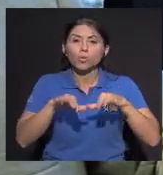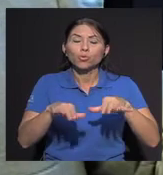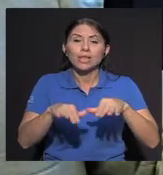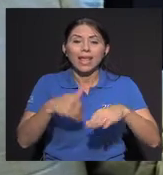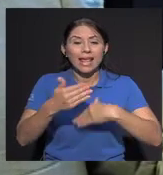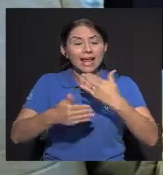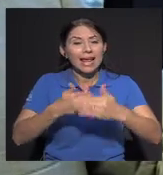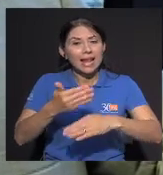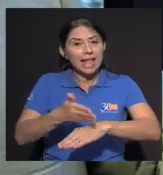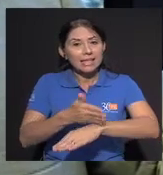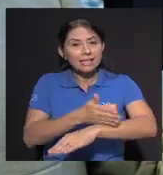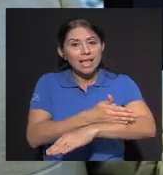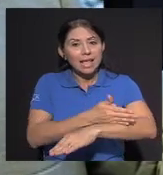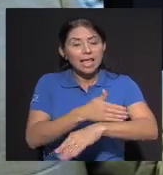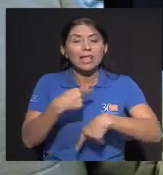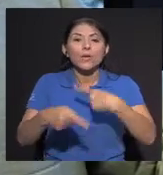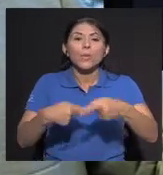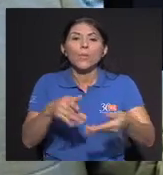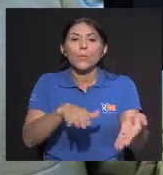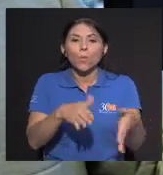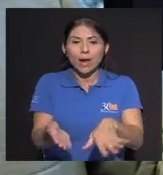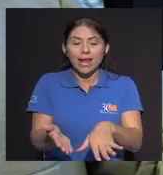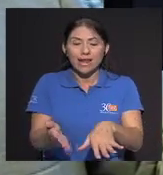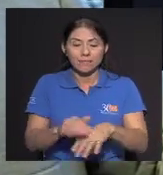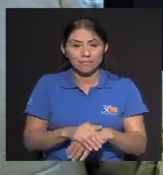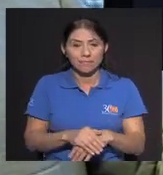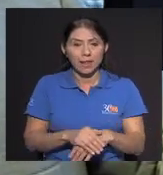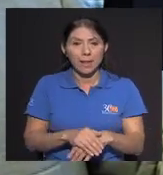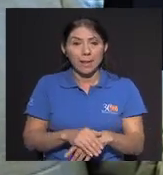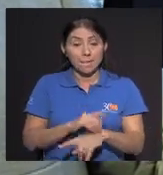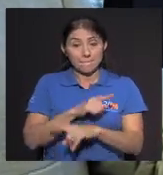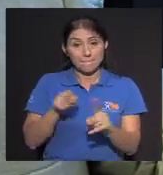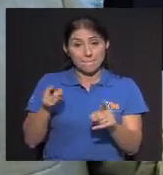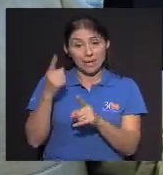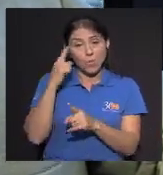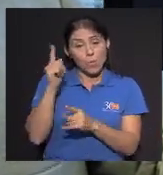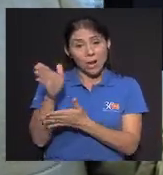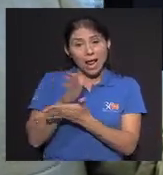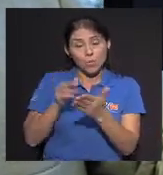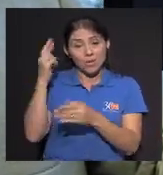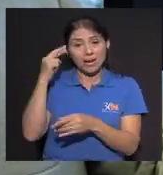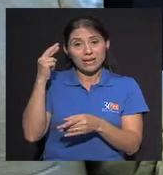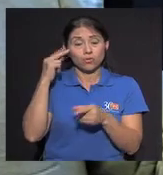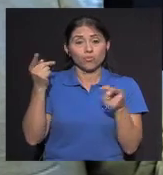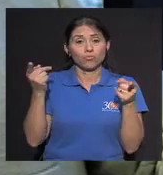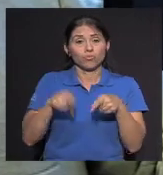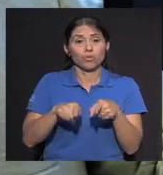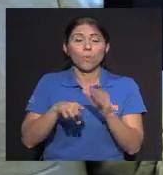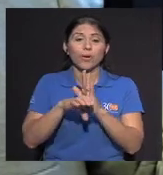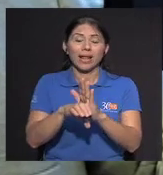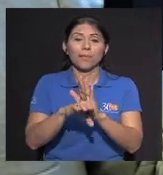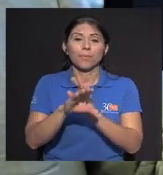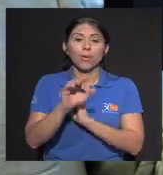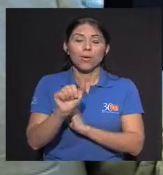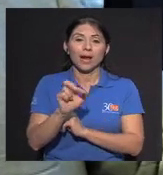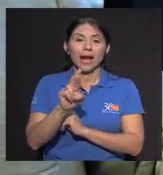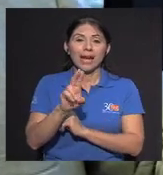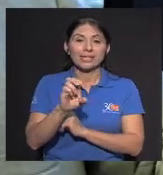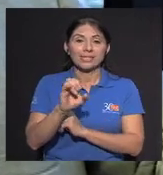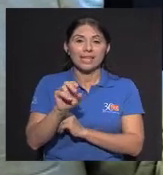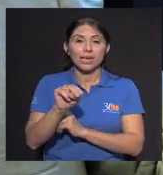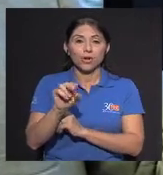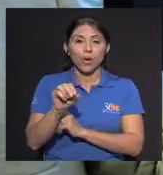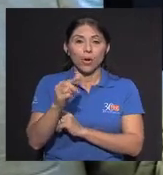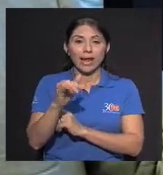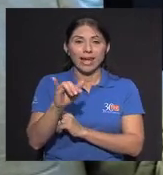y muere En determinado momento El causal, en este caso, los carcinogénicos De